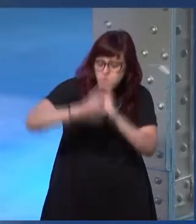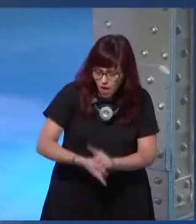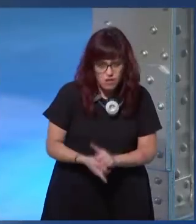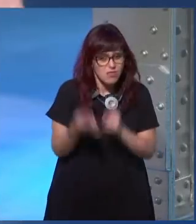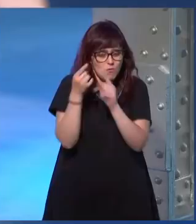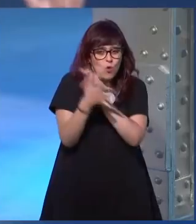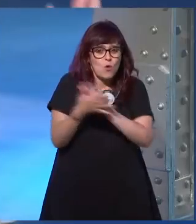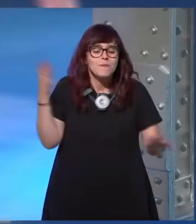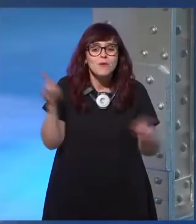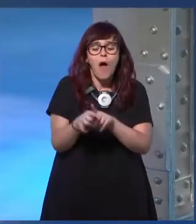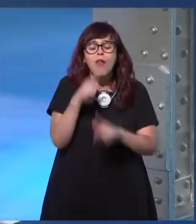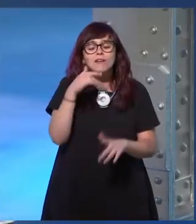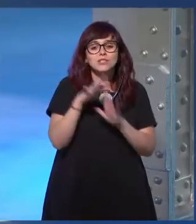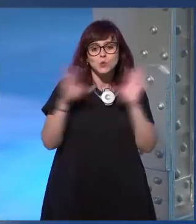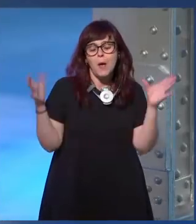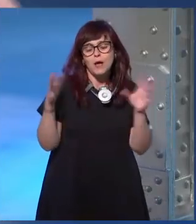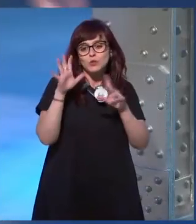es como lo de parque jurásico